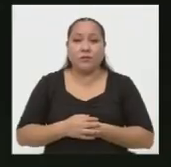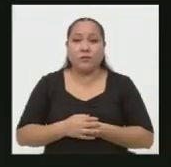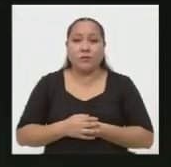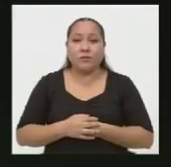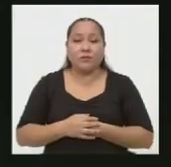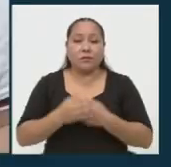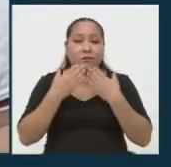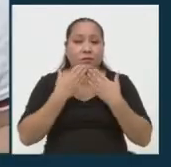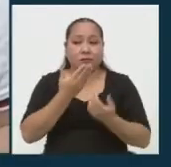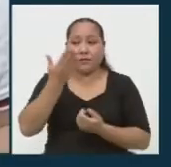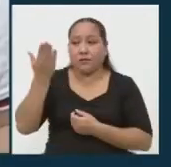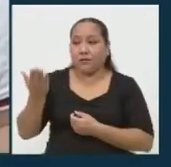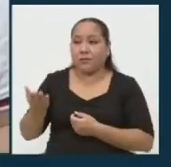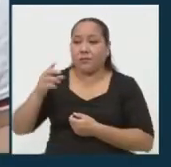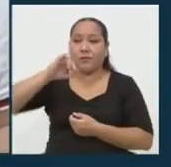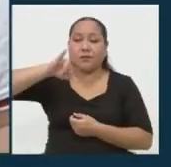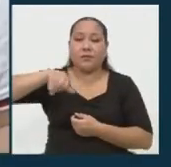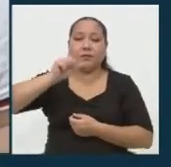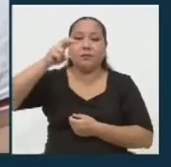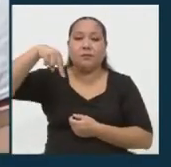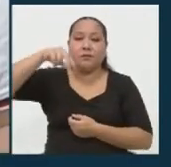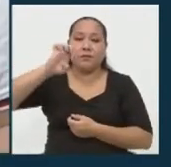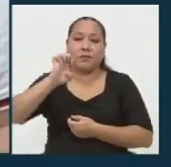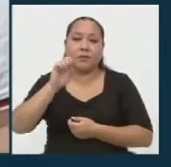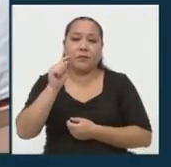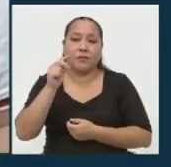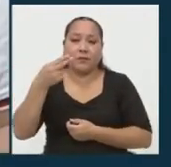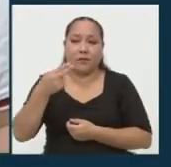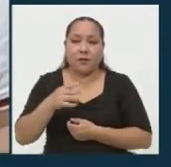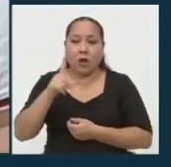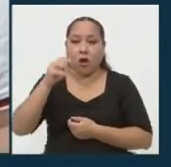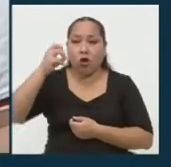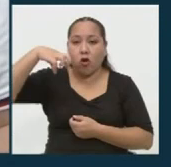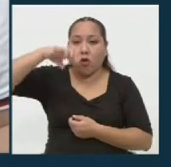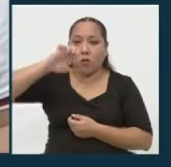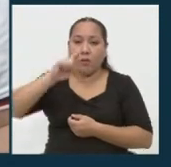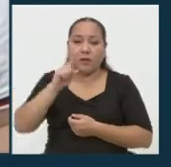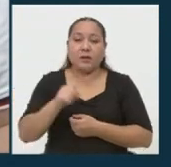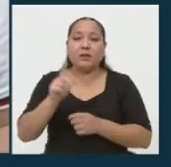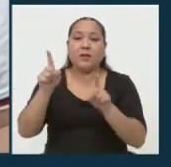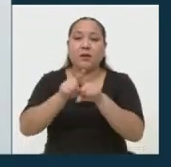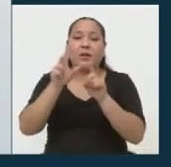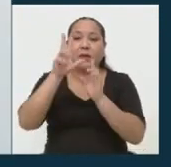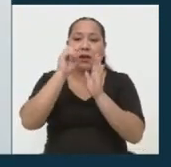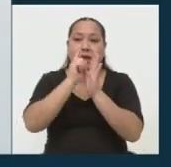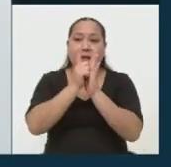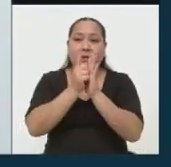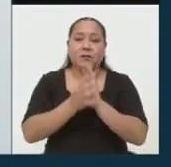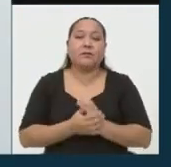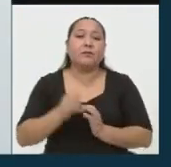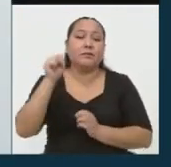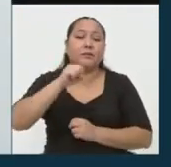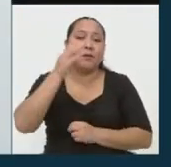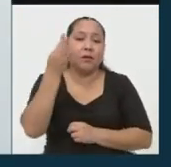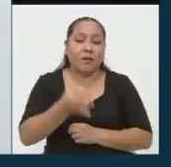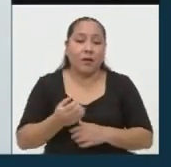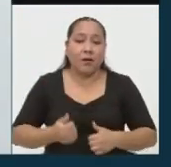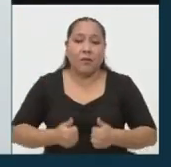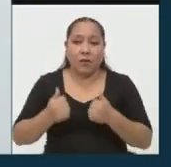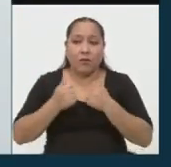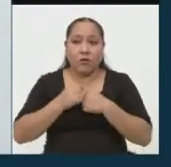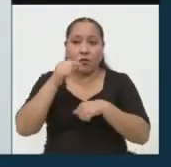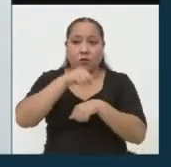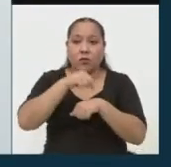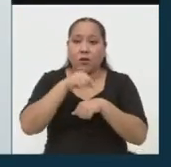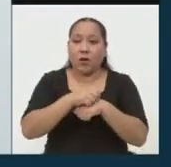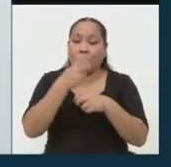Gracias. Turno de la candidata Yanet del Rosario López Sánchez. Tiene usted también 30 segundos. Adelante. Es cierto que vivimos una